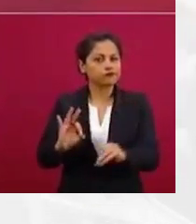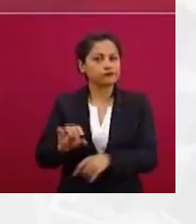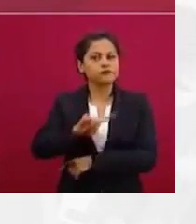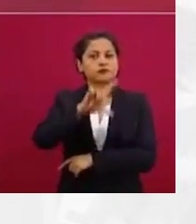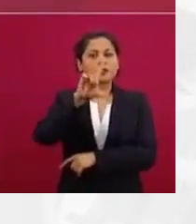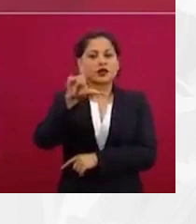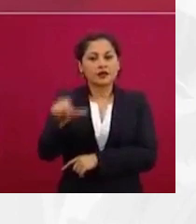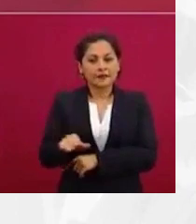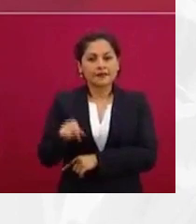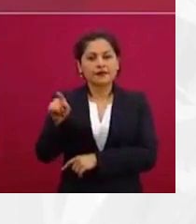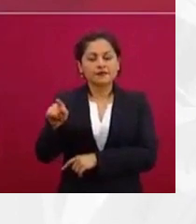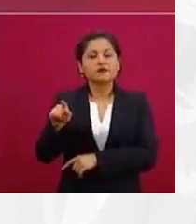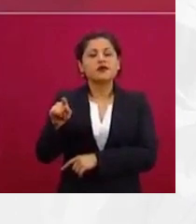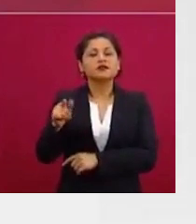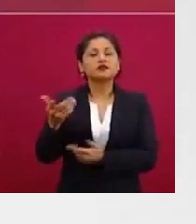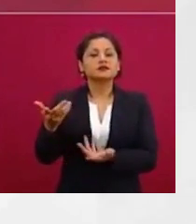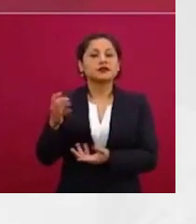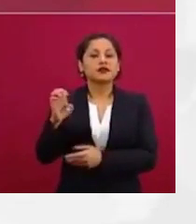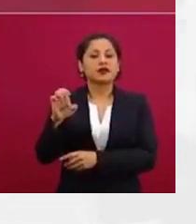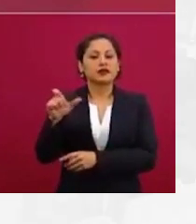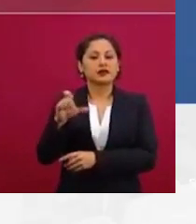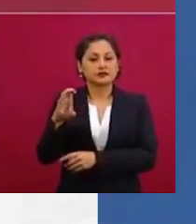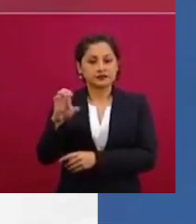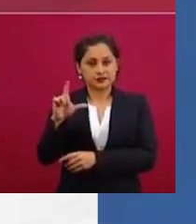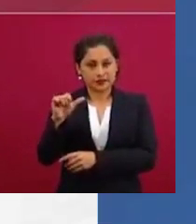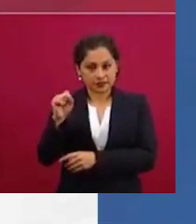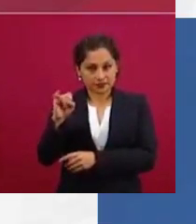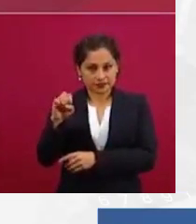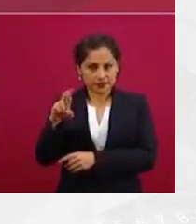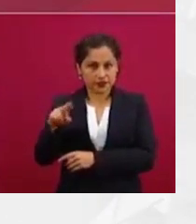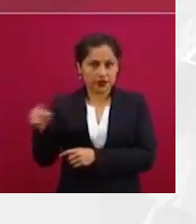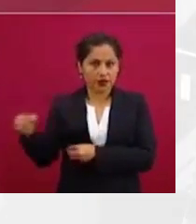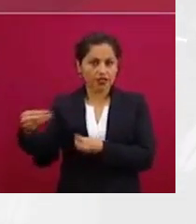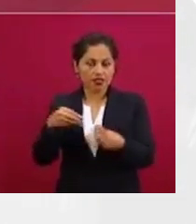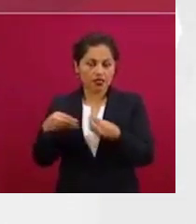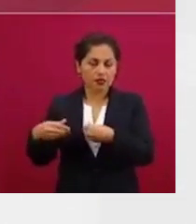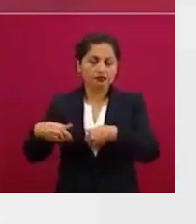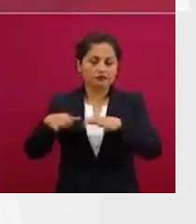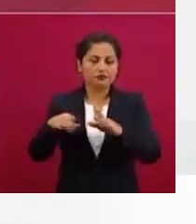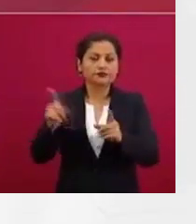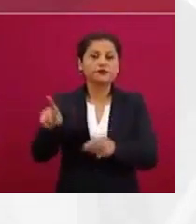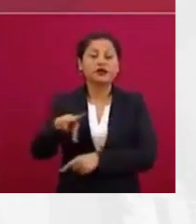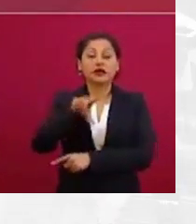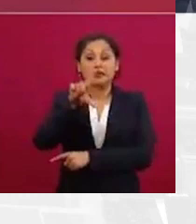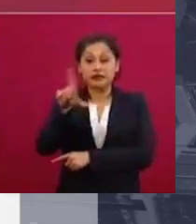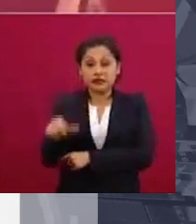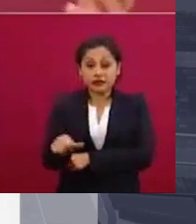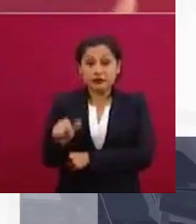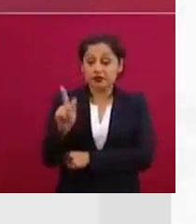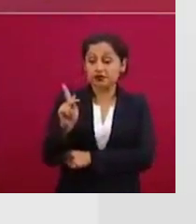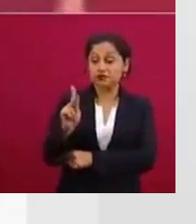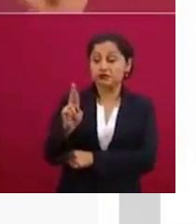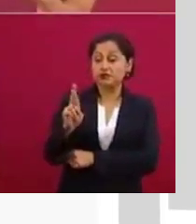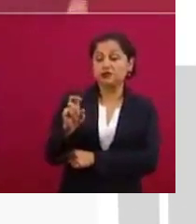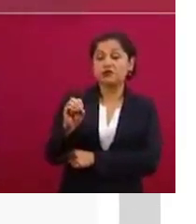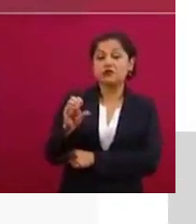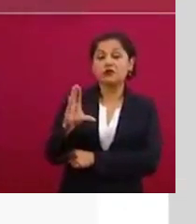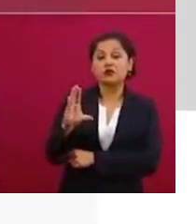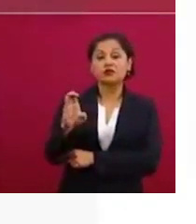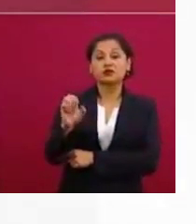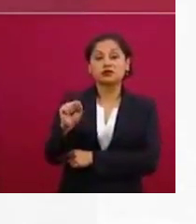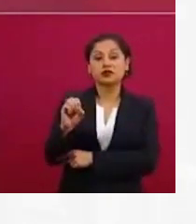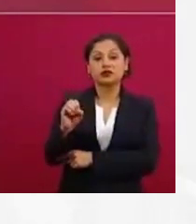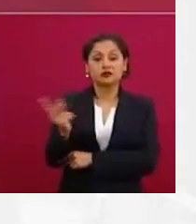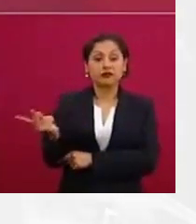publicó un extraordinario artículo a propósito de este tema, coincidentemente, porque ya es una recurrencia en las